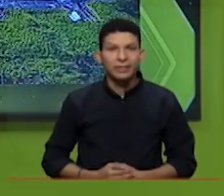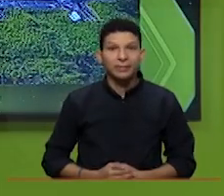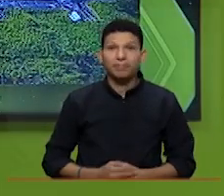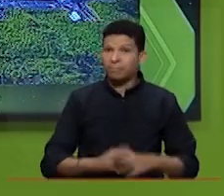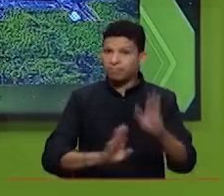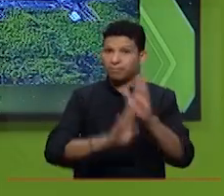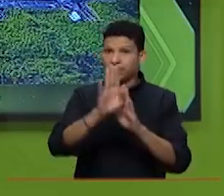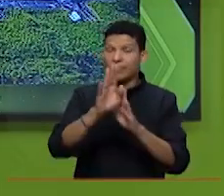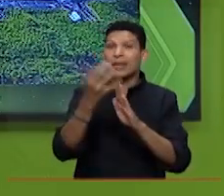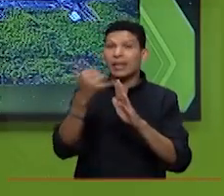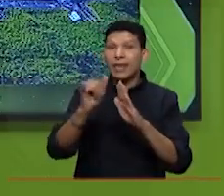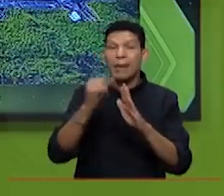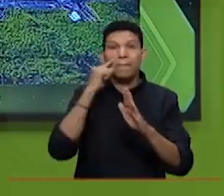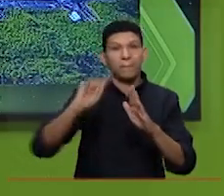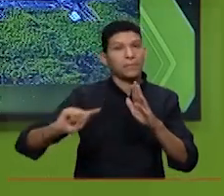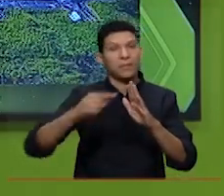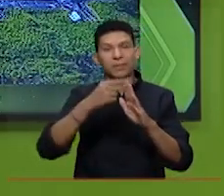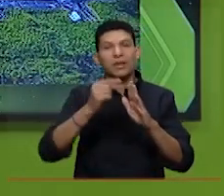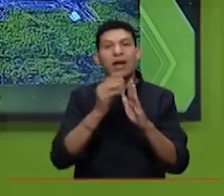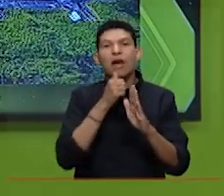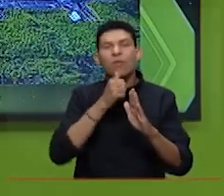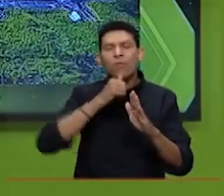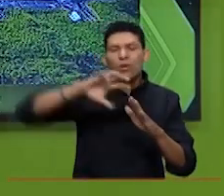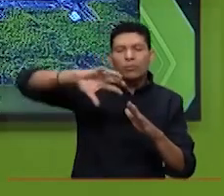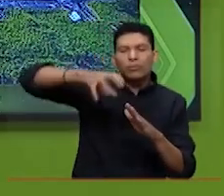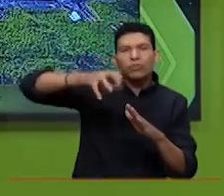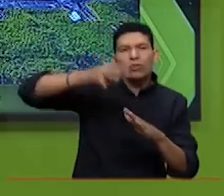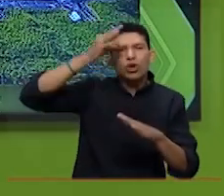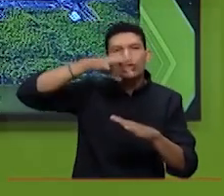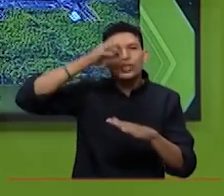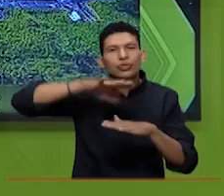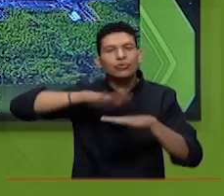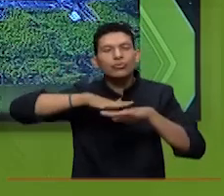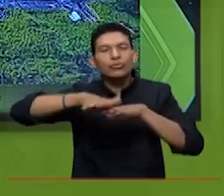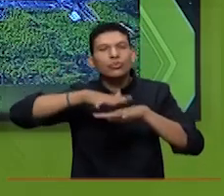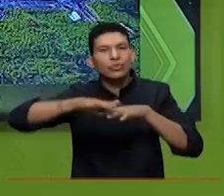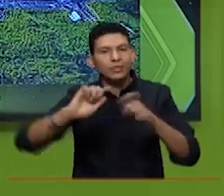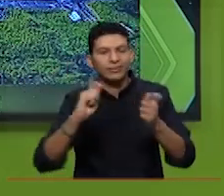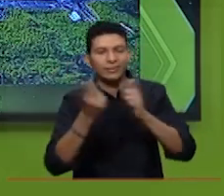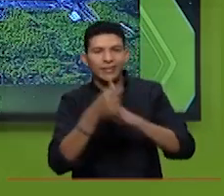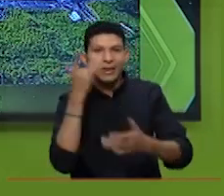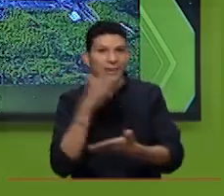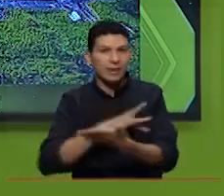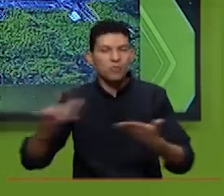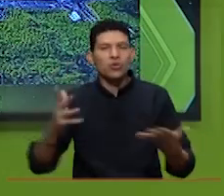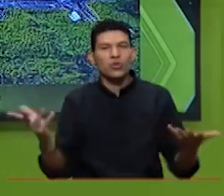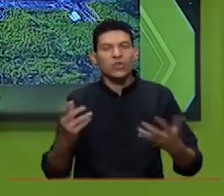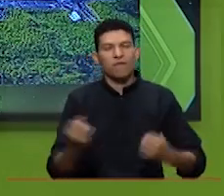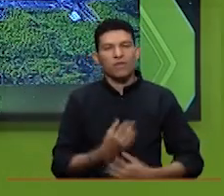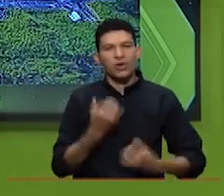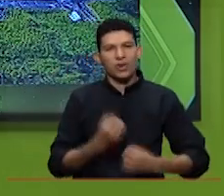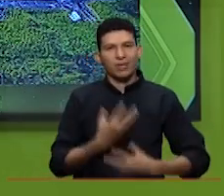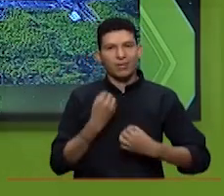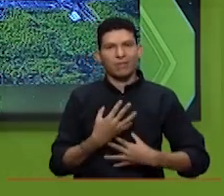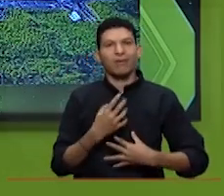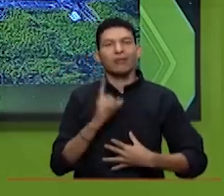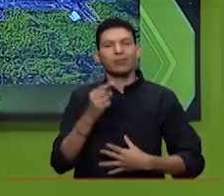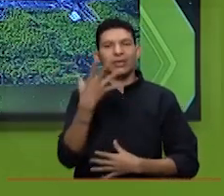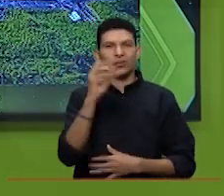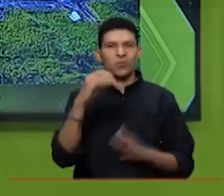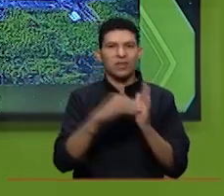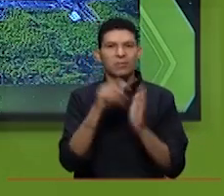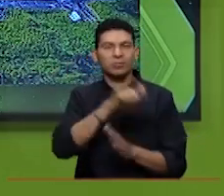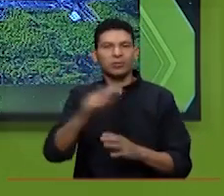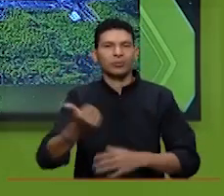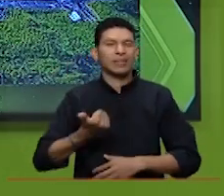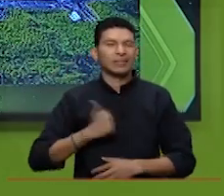Avanza la primera fase de la planta de tratamiento de aguas residuales Petar del municipio de Florida, que beneficiará a un promedio de 50.000 habitantes